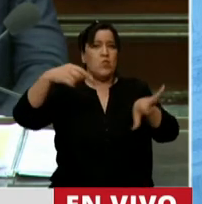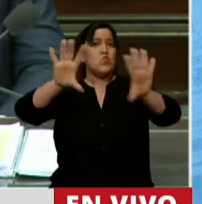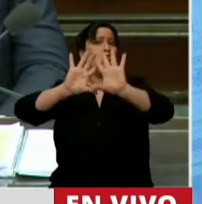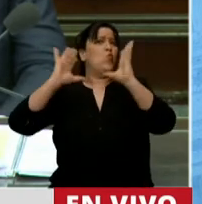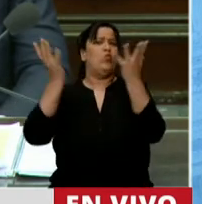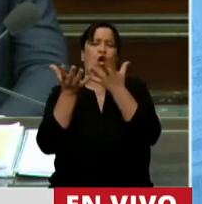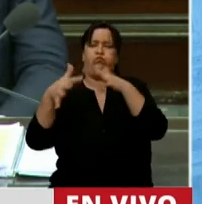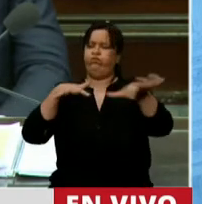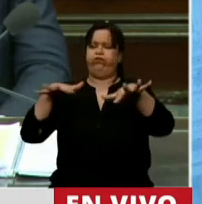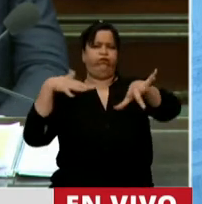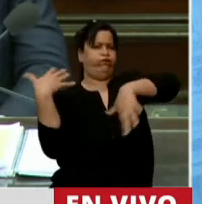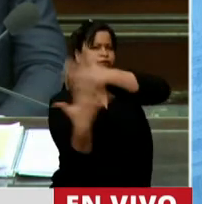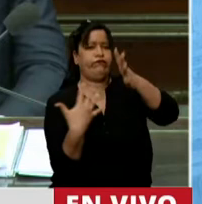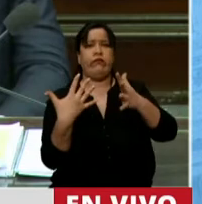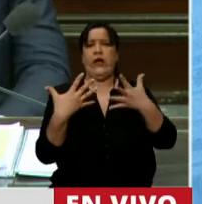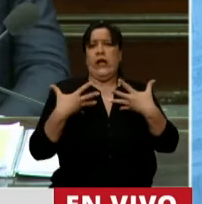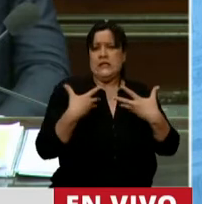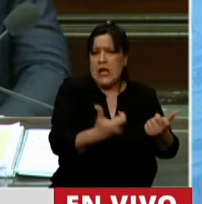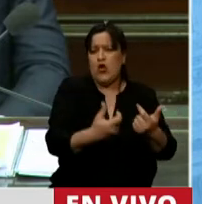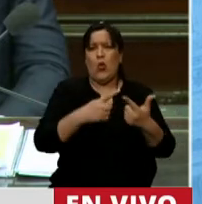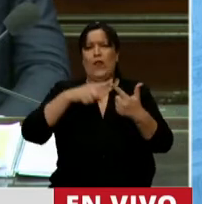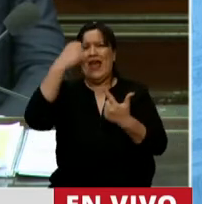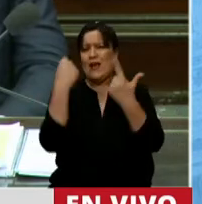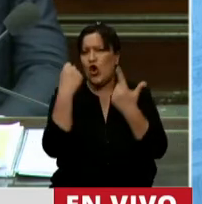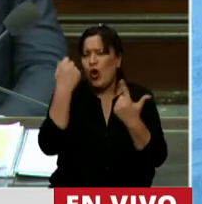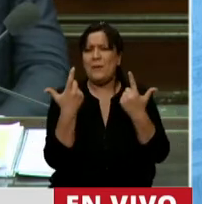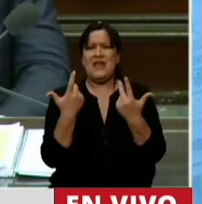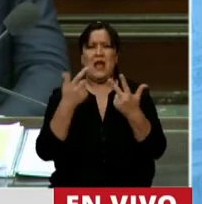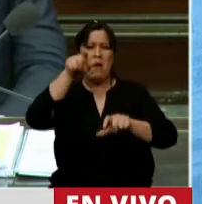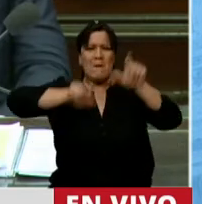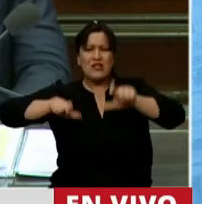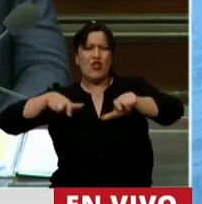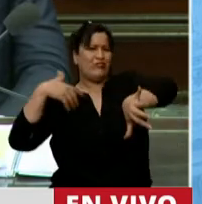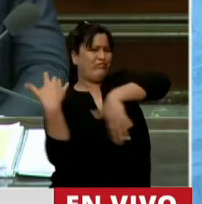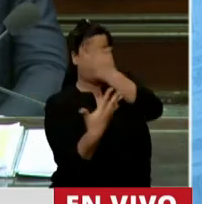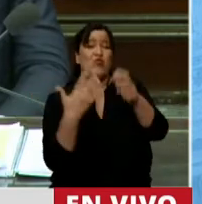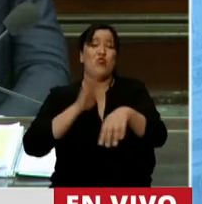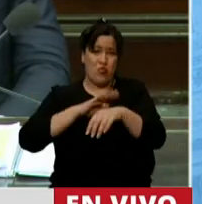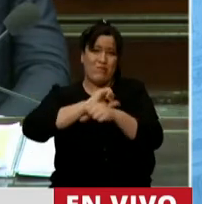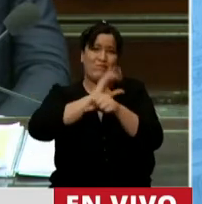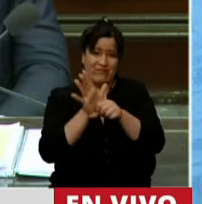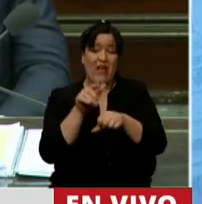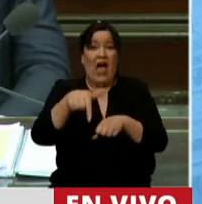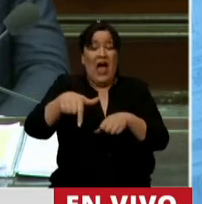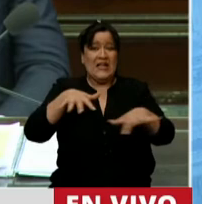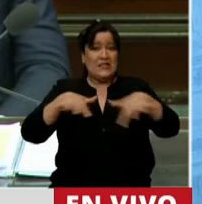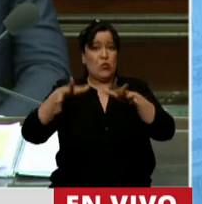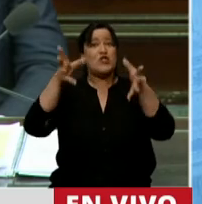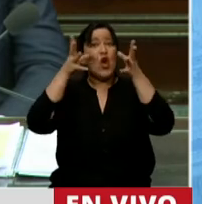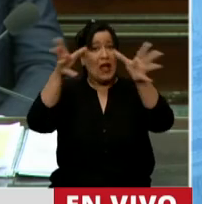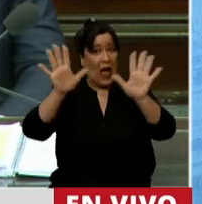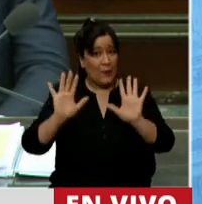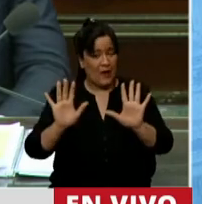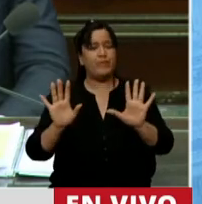todos los terrenos, sanitario, económico y humanitario. Frente a esta grave situación, el gobierno